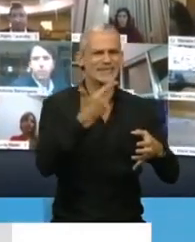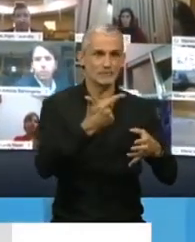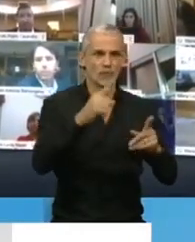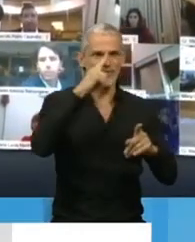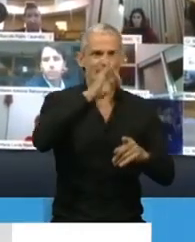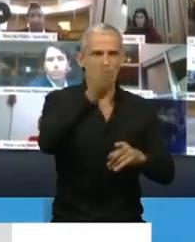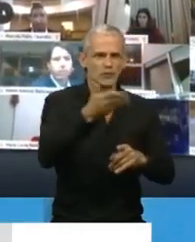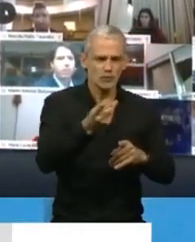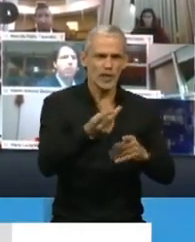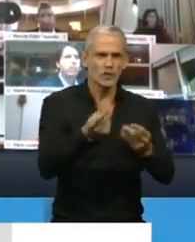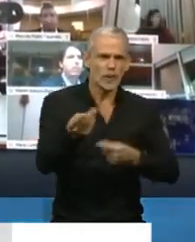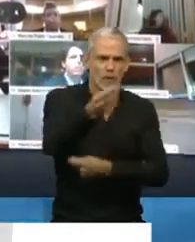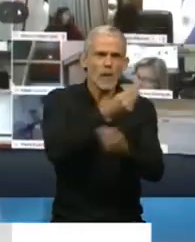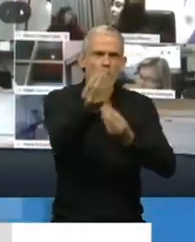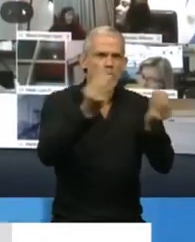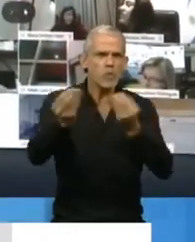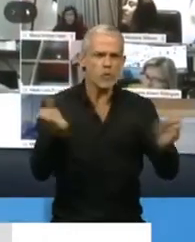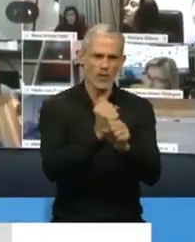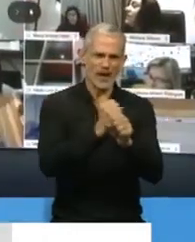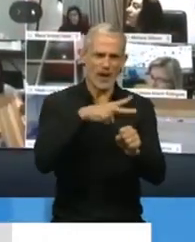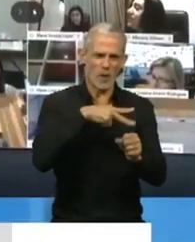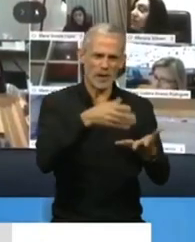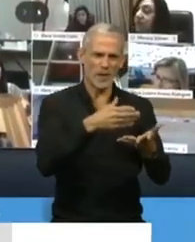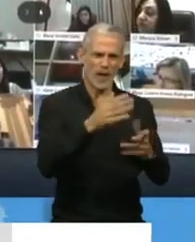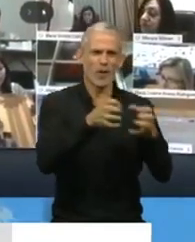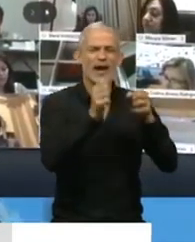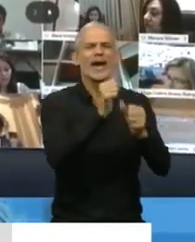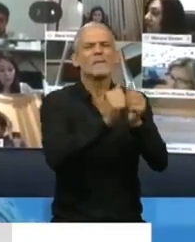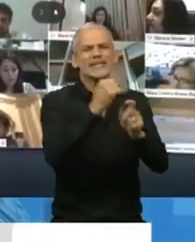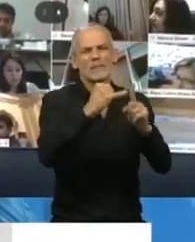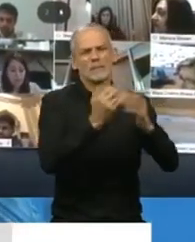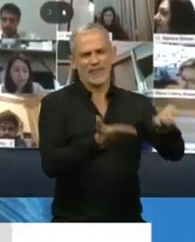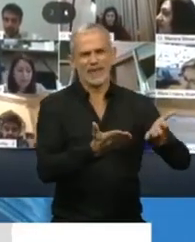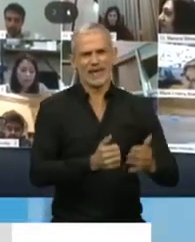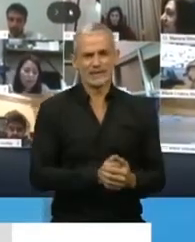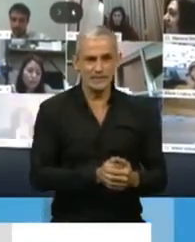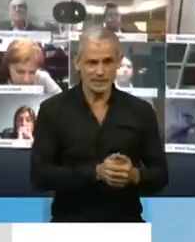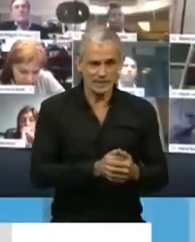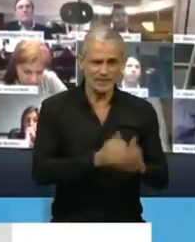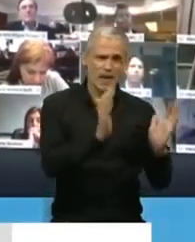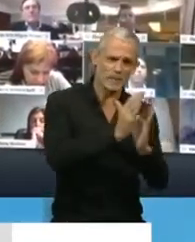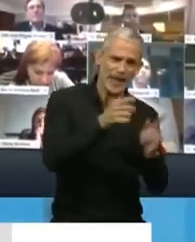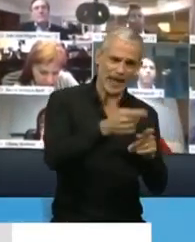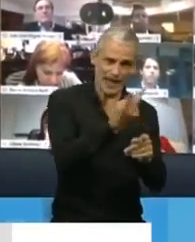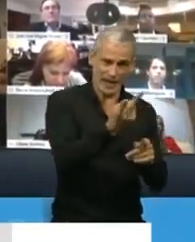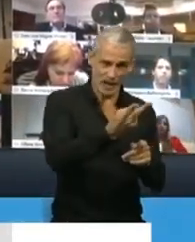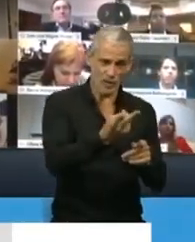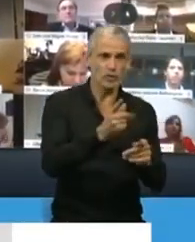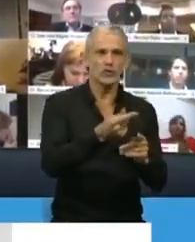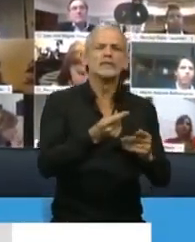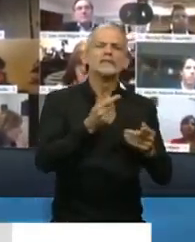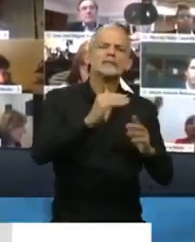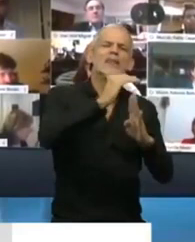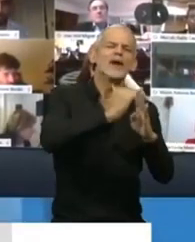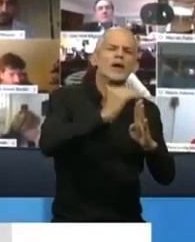70% del empleo privado. Y la verdad que tenemos que trabajar mucho en trabajar en el descuento